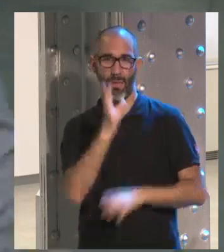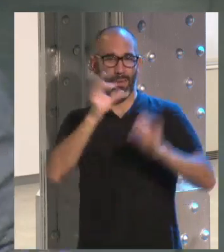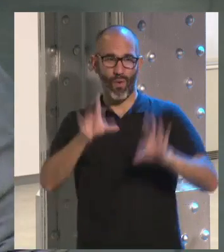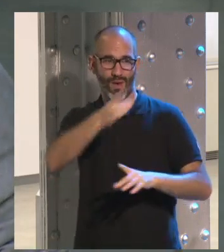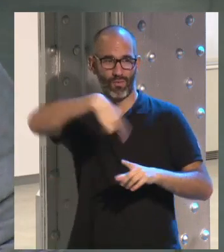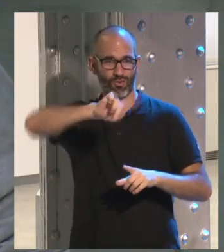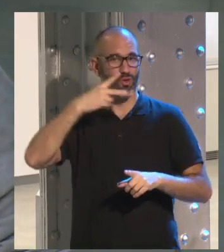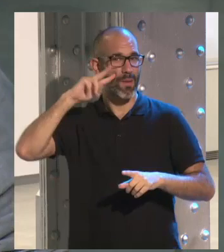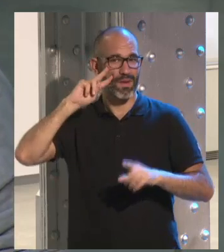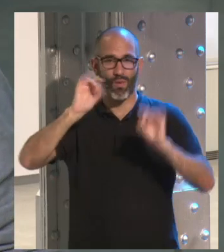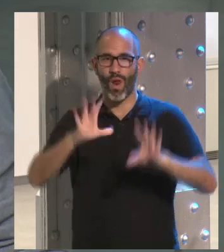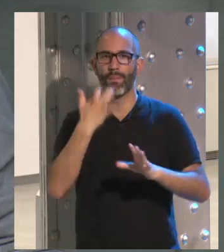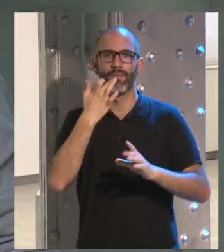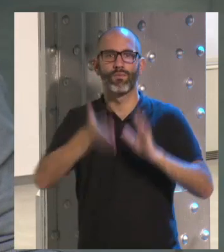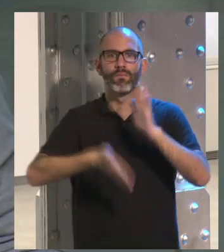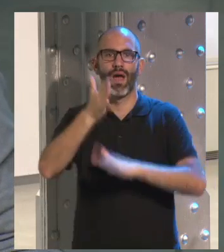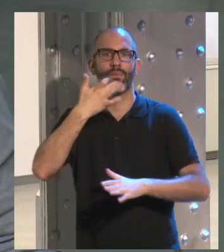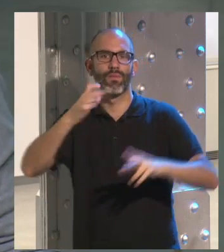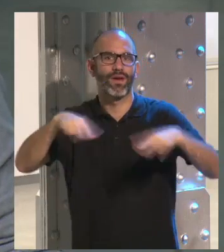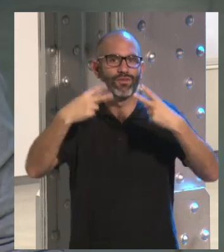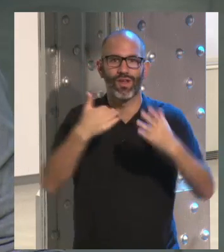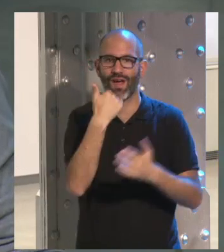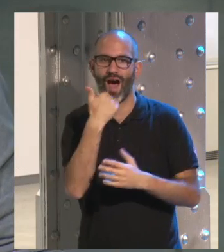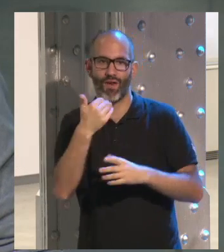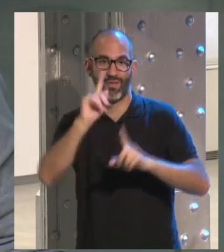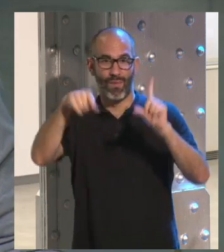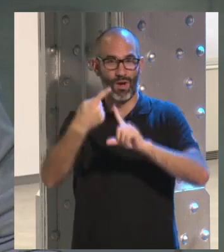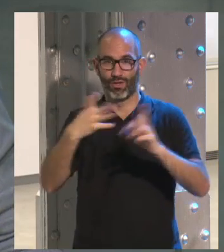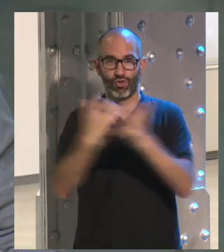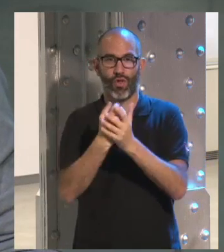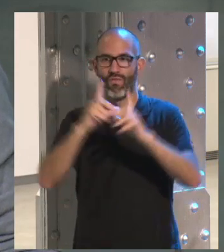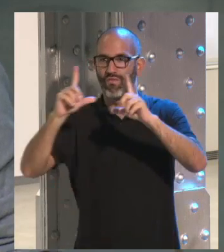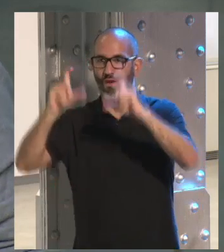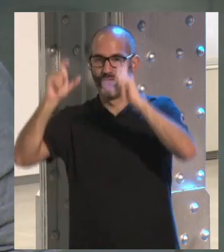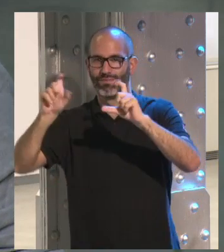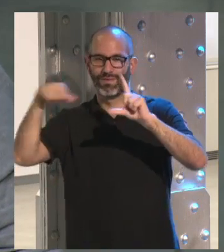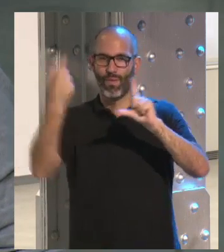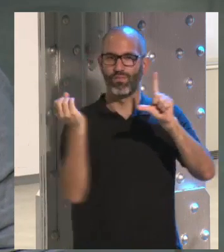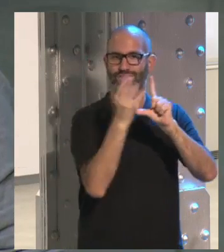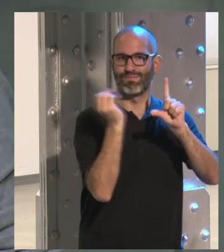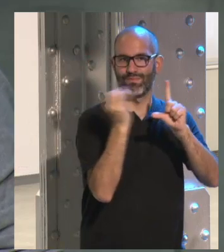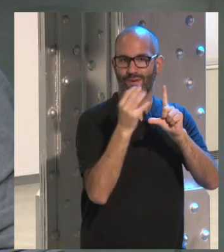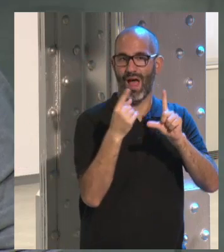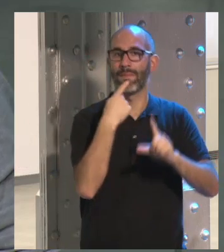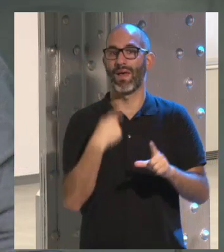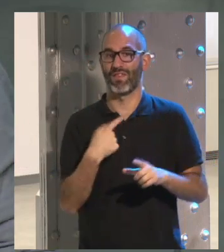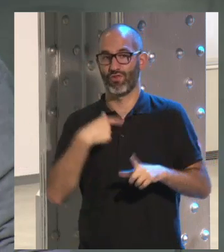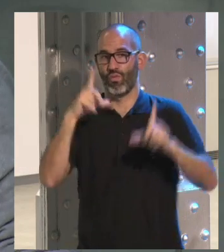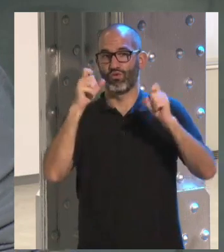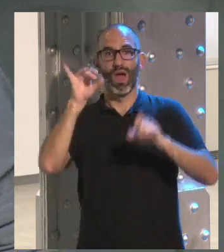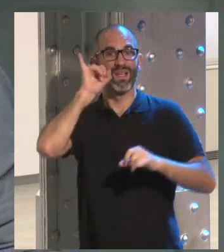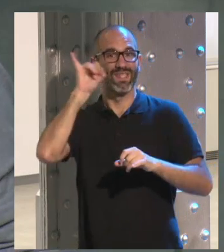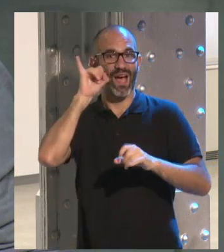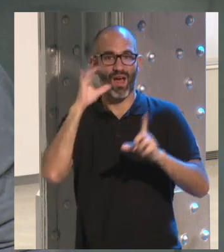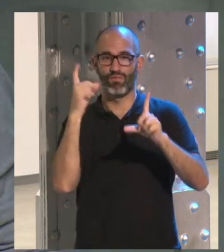a vosotros seguramente cuando vais a un restaurante a comer, todo el mundo le hace una foto. A mí me dicen que yo subo muchas fotos a las redes sociales de Instagram, de